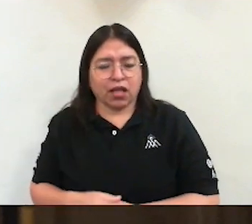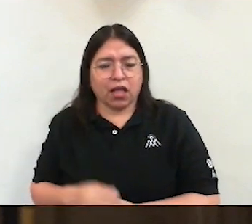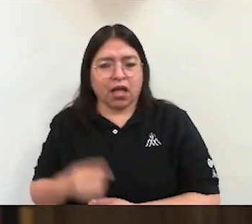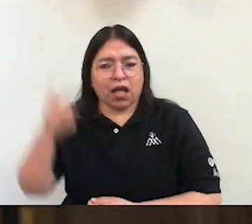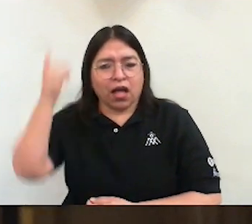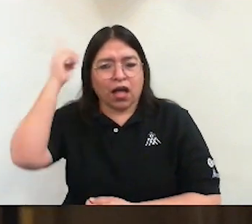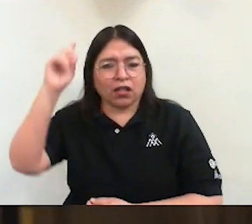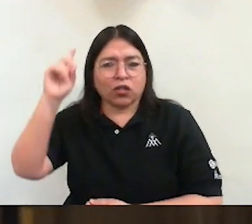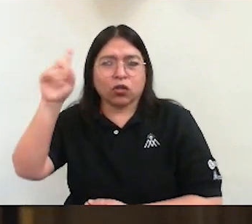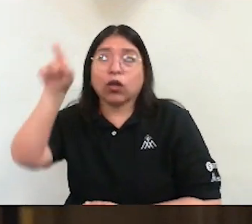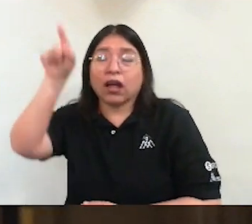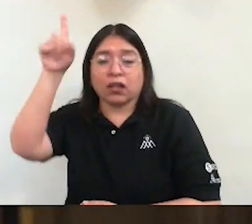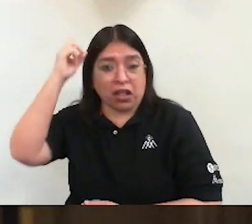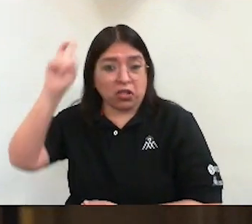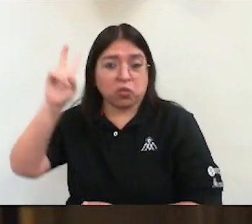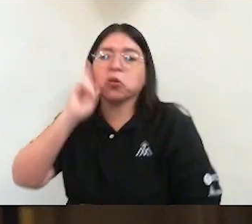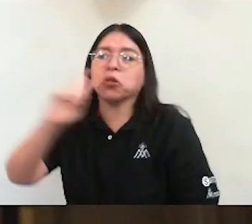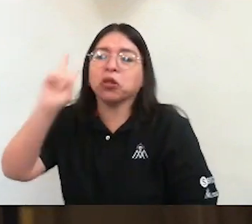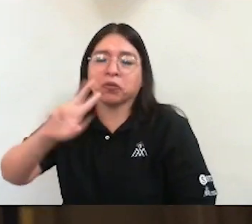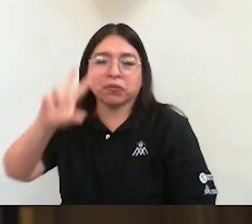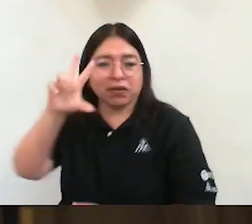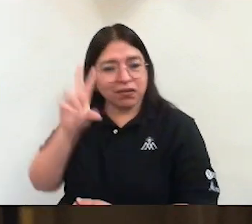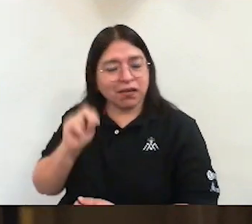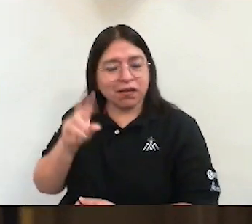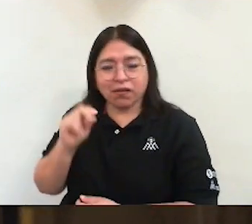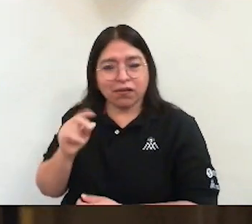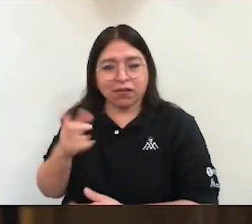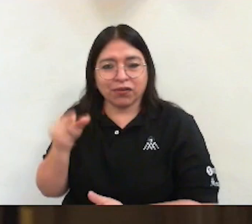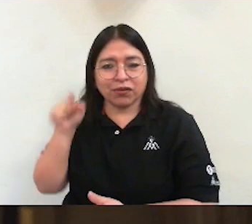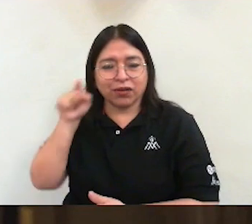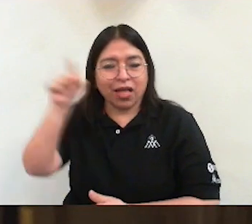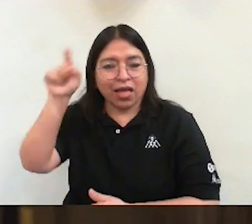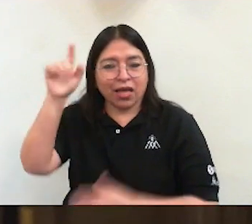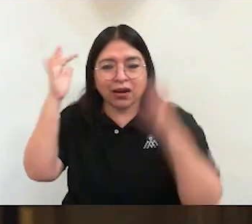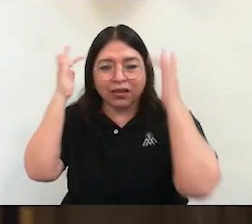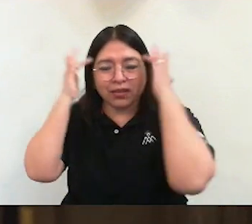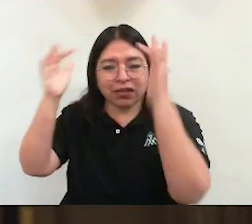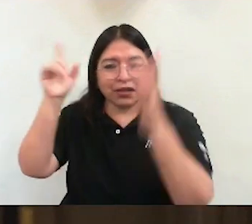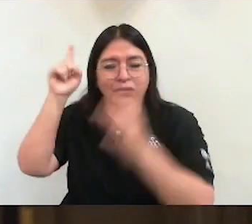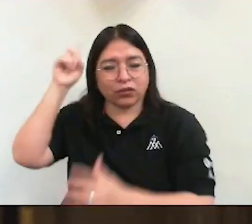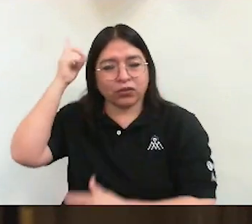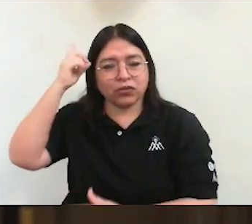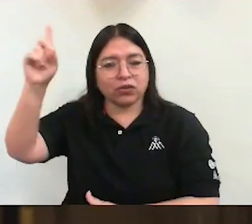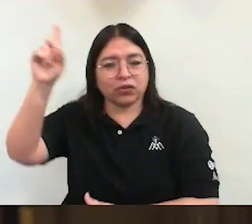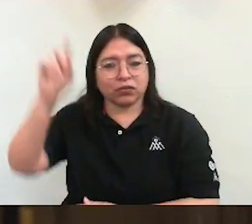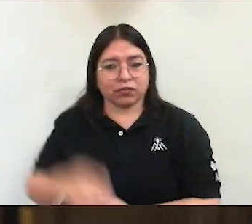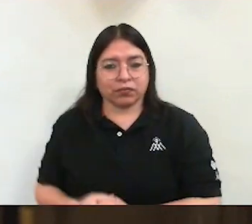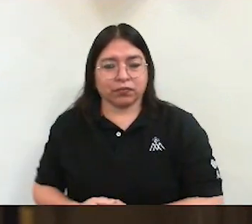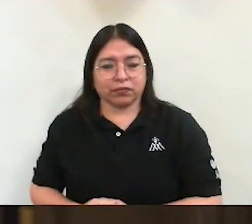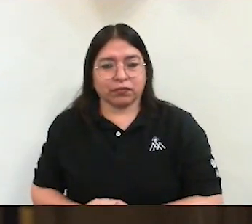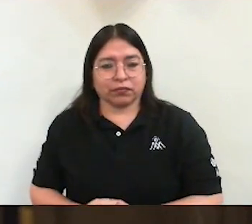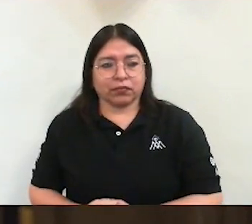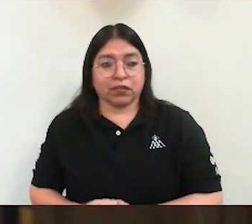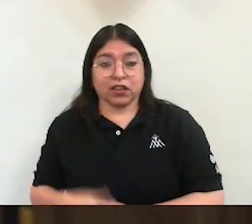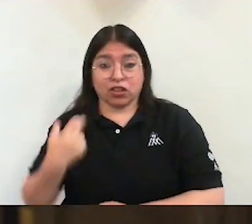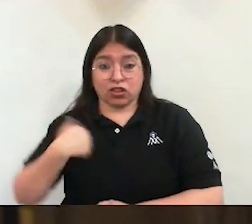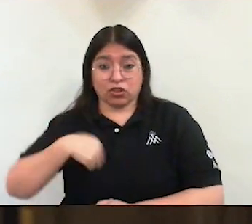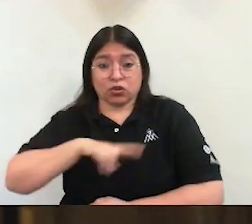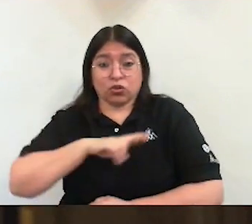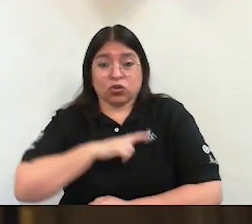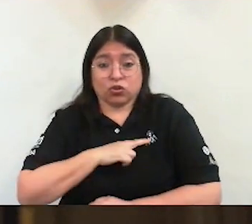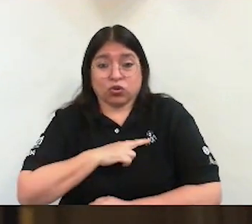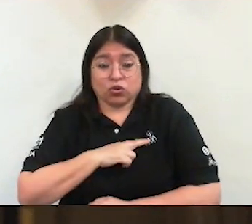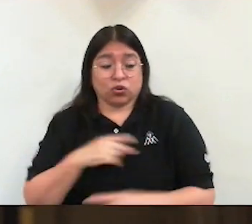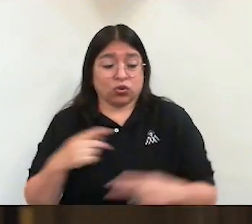pone a prueba. Él es el santo. Los que estamos a prueba somos